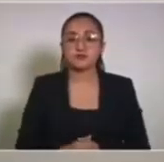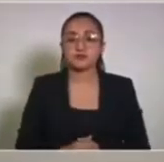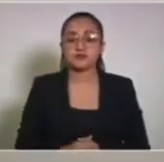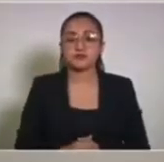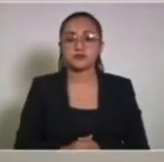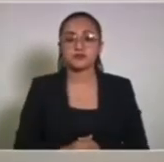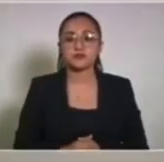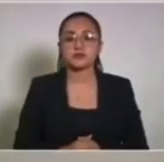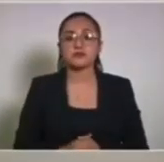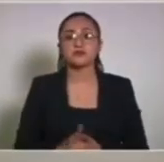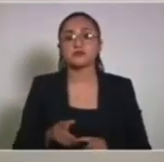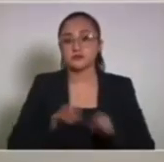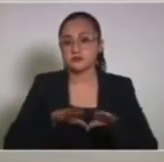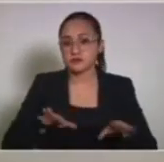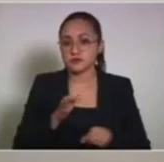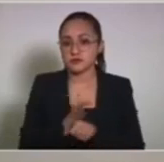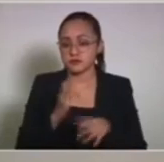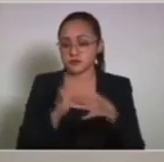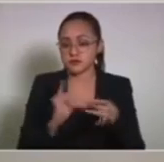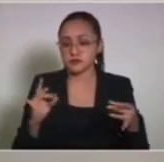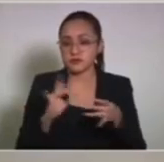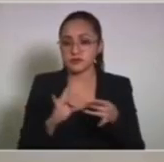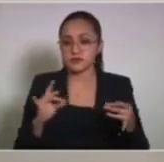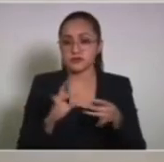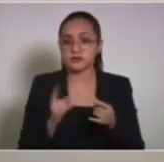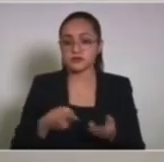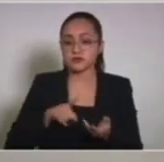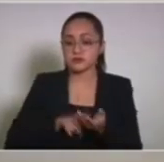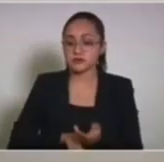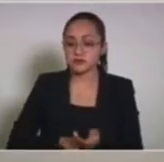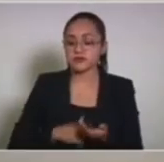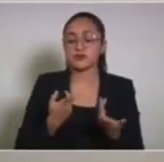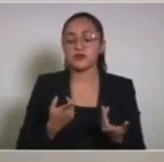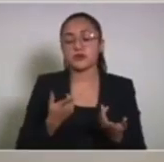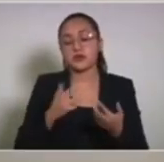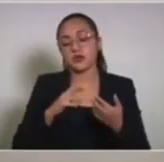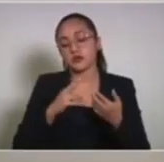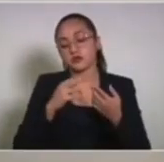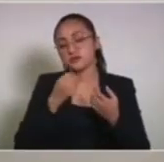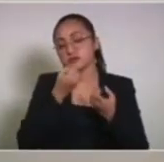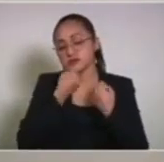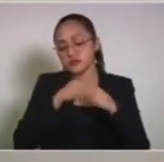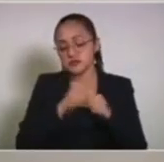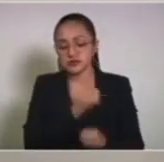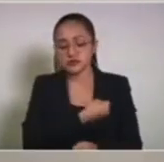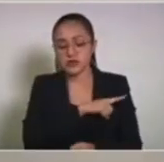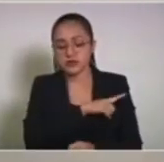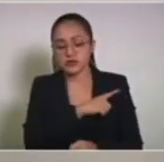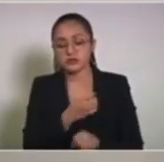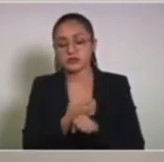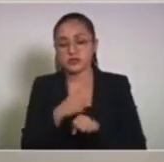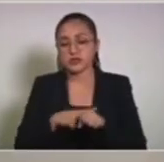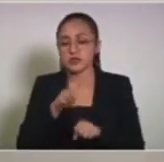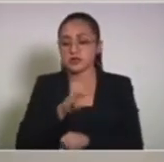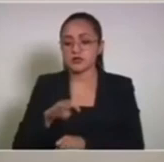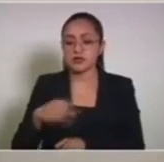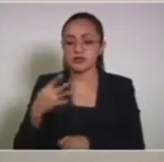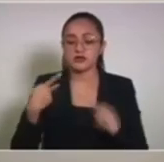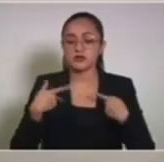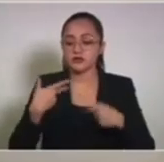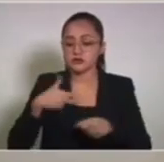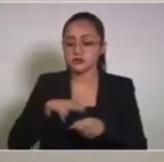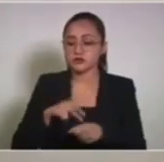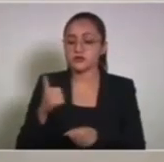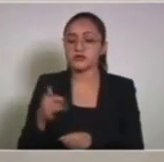asistida. Están distribuidos de la siguiente manera en la red hospitalaria de los servicios de salud. Trescientos catorce pacientes